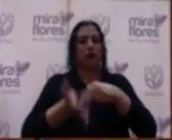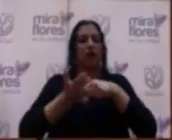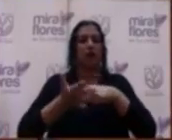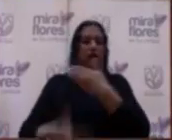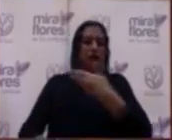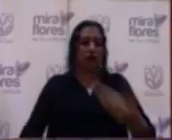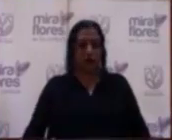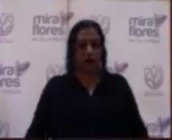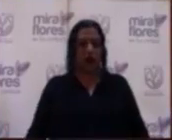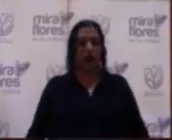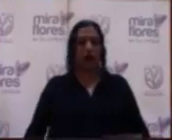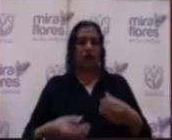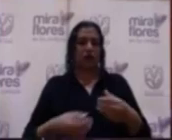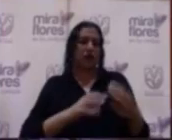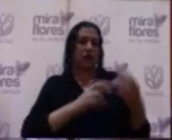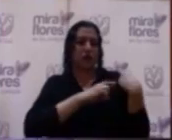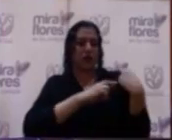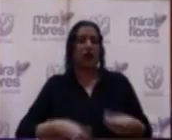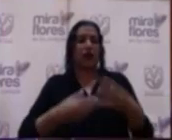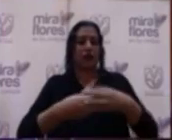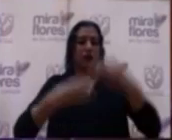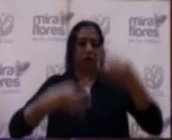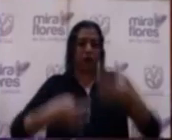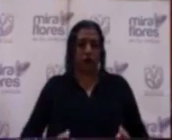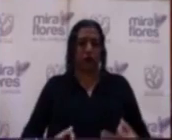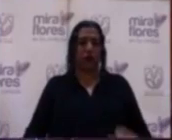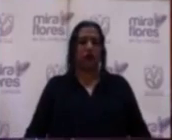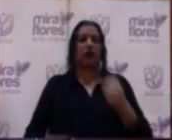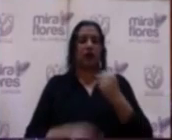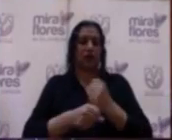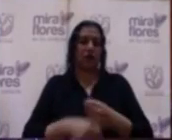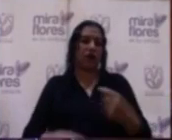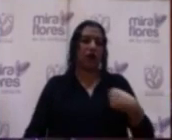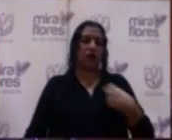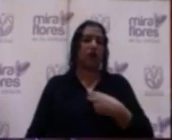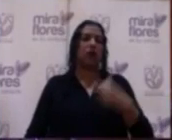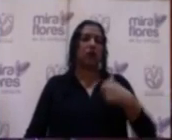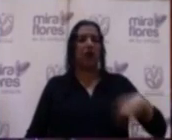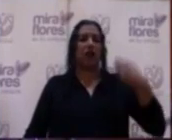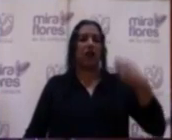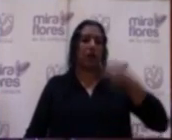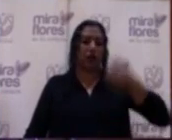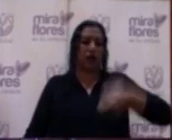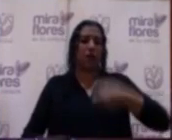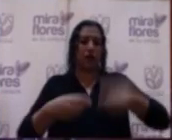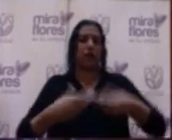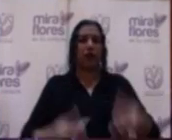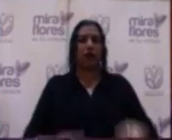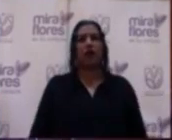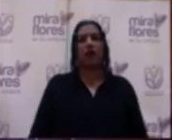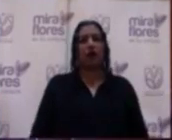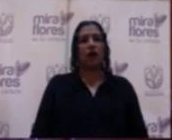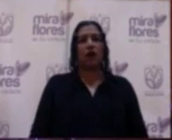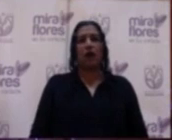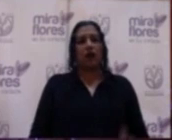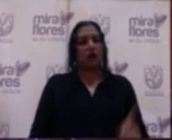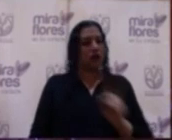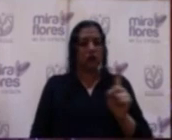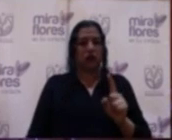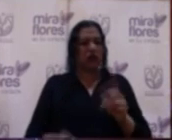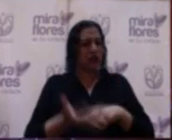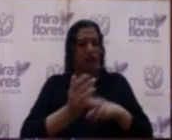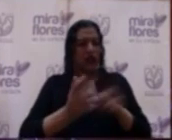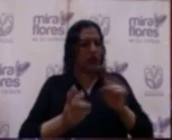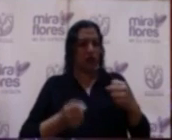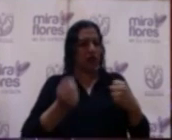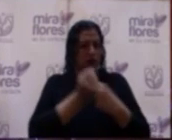función, que haya un presupuesto real para los bomberos y que no se relaje con nosotros la municipalidad, que nosotros le demos todo. No, lo quiero entender. ¿No los apoyamos a